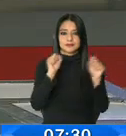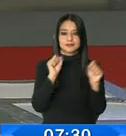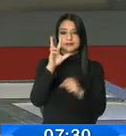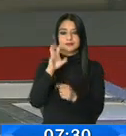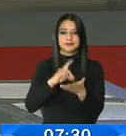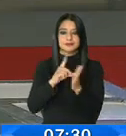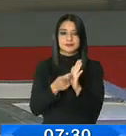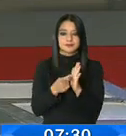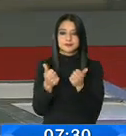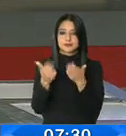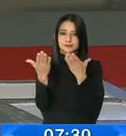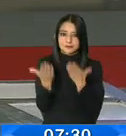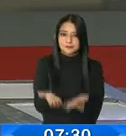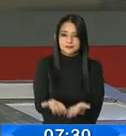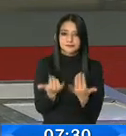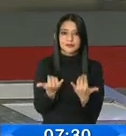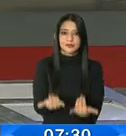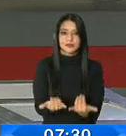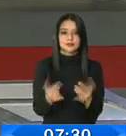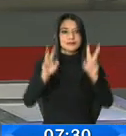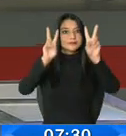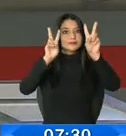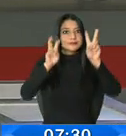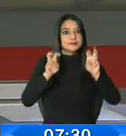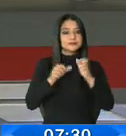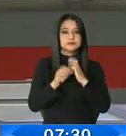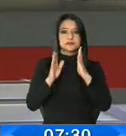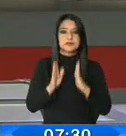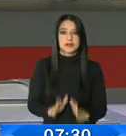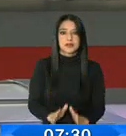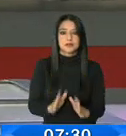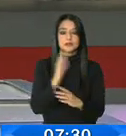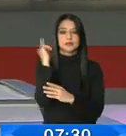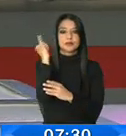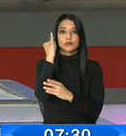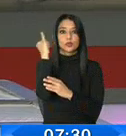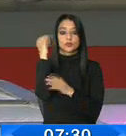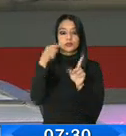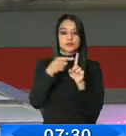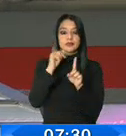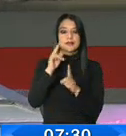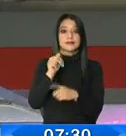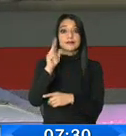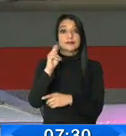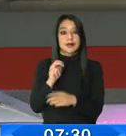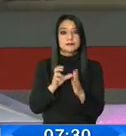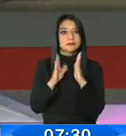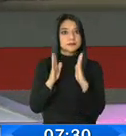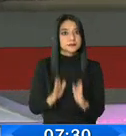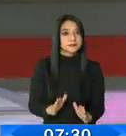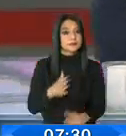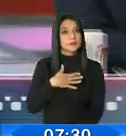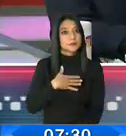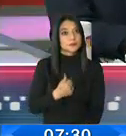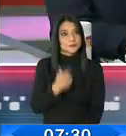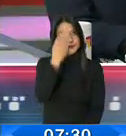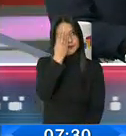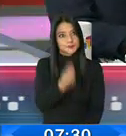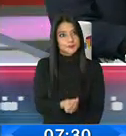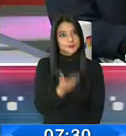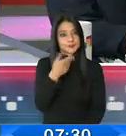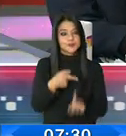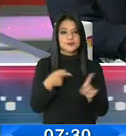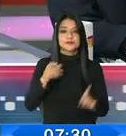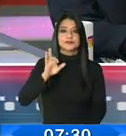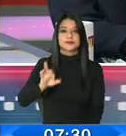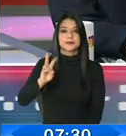Es tiempo de recibir acá en nuestros estudios al ministro de Industrias, Iván Ontaneda, señor ministro, desde la matriz de Televisentro